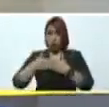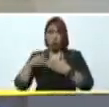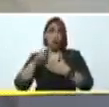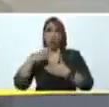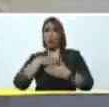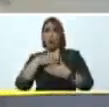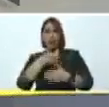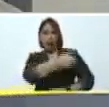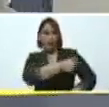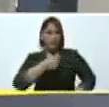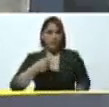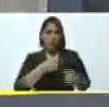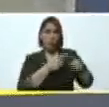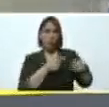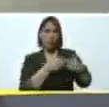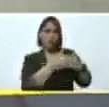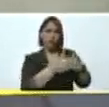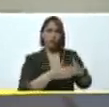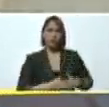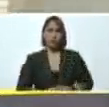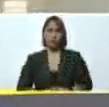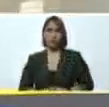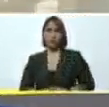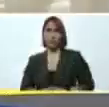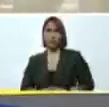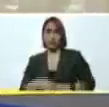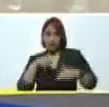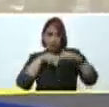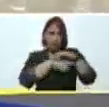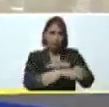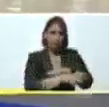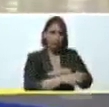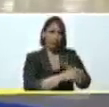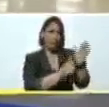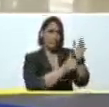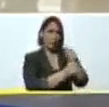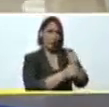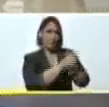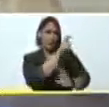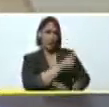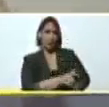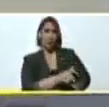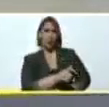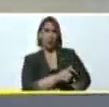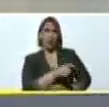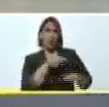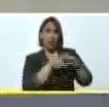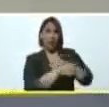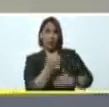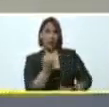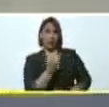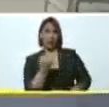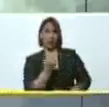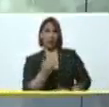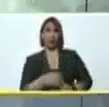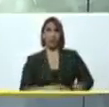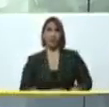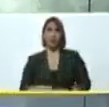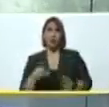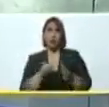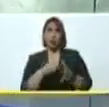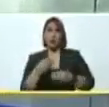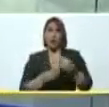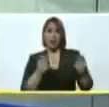Correcto. Ok. Después que ingresamos, encontramos al paciente en esta habitación donde se realiza el